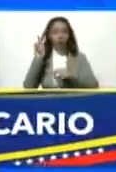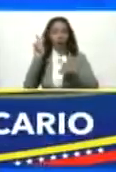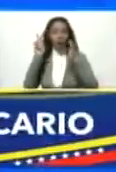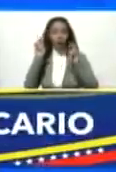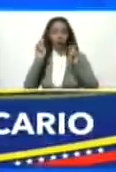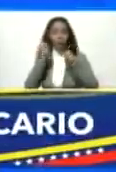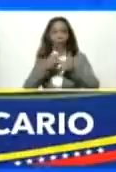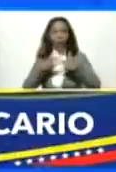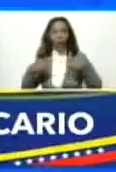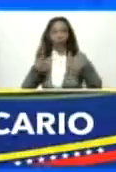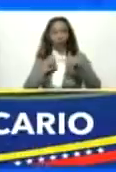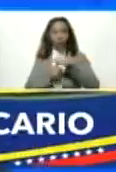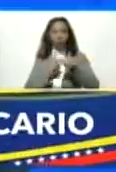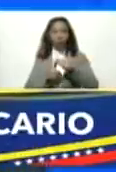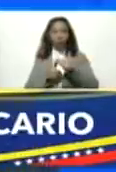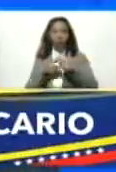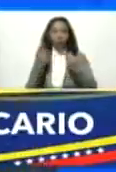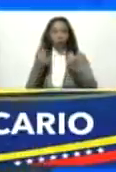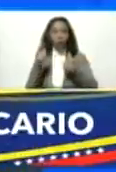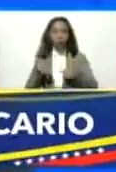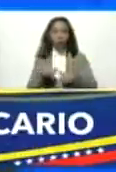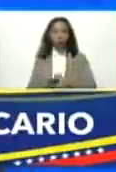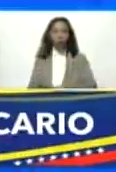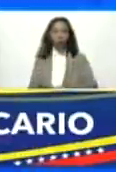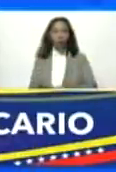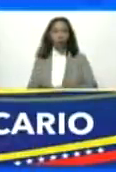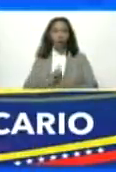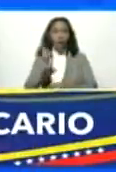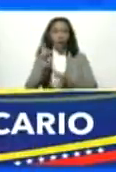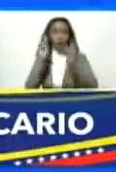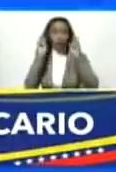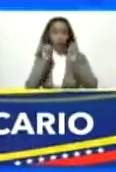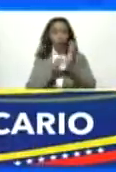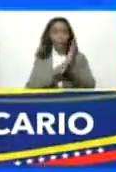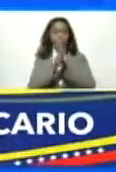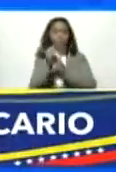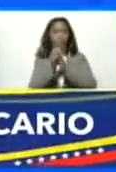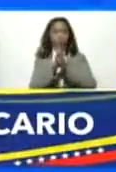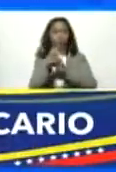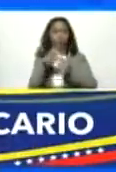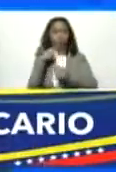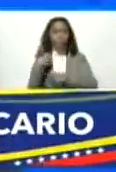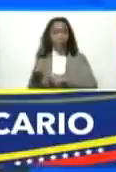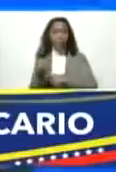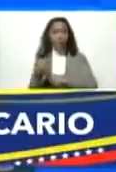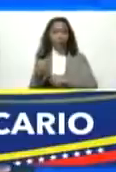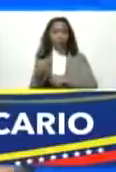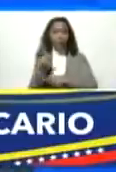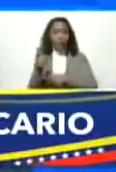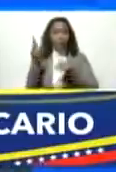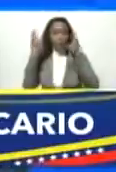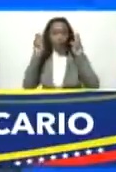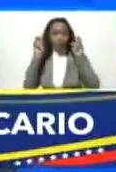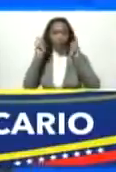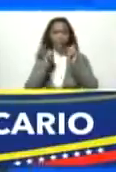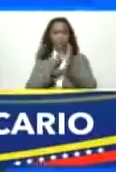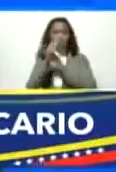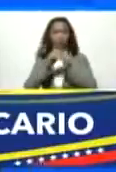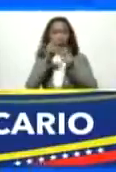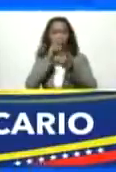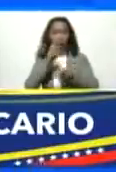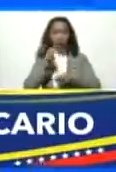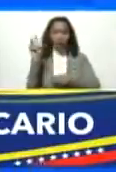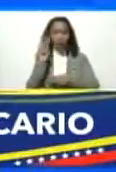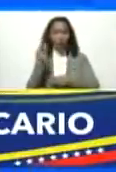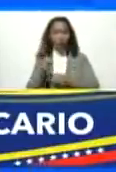nuevo la prosperidad económica de Venezuela esos nuevos emprendedores que invierten esos nuevos emprendedores que el banco de Venezuela